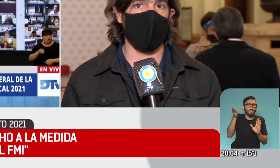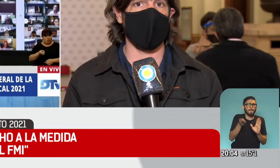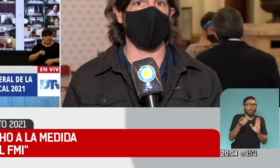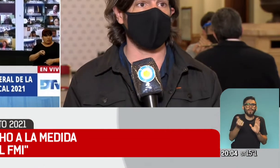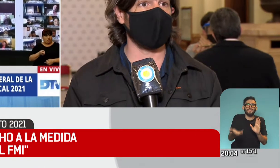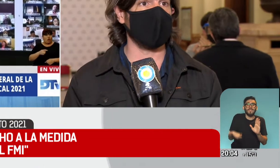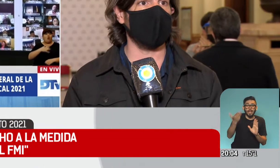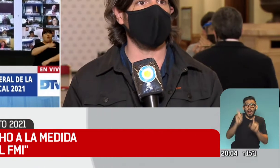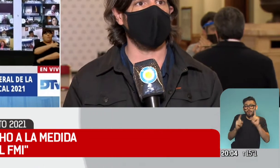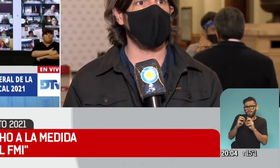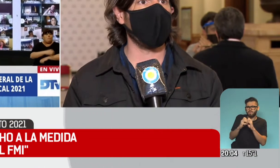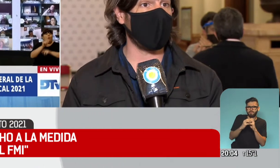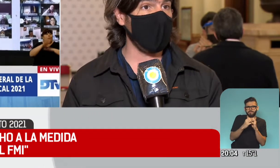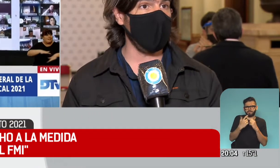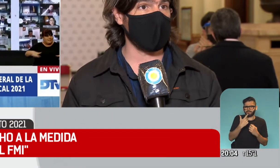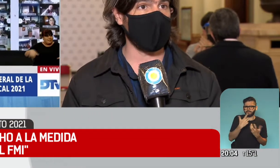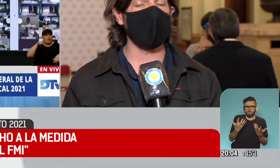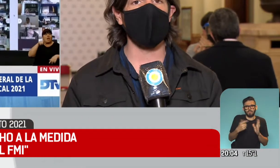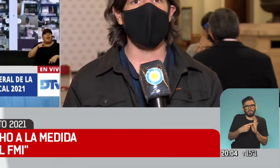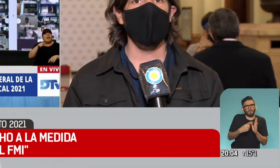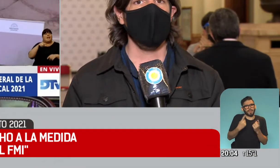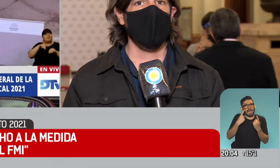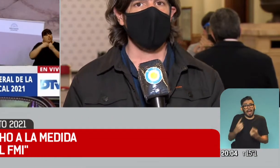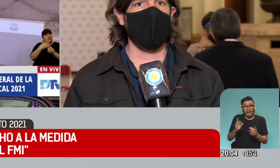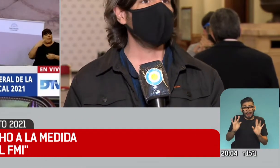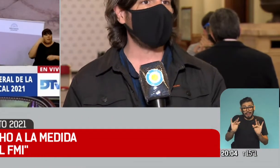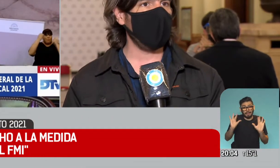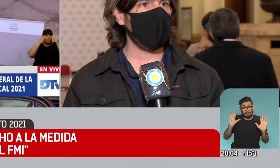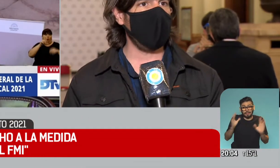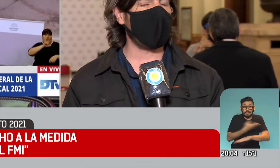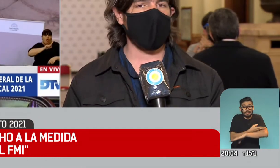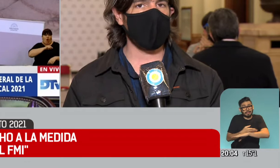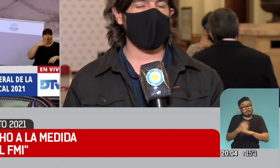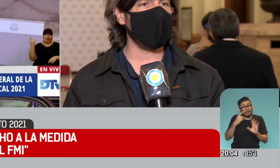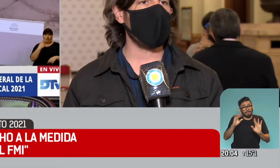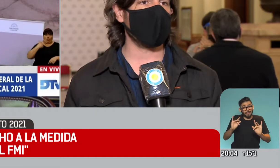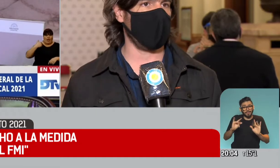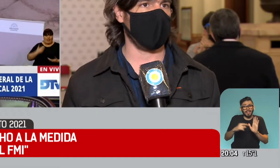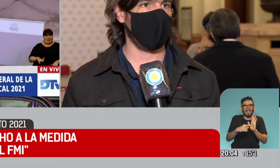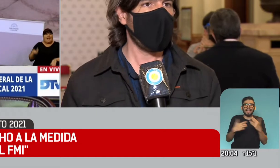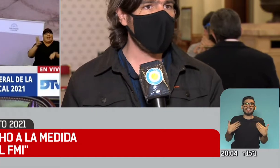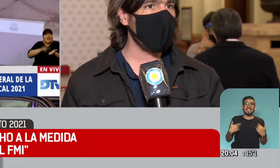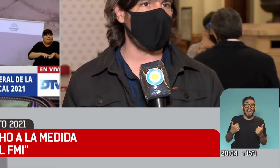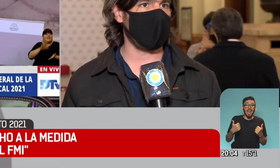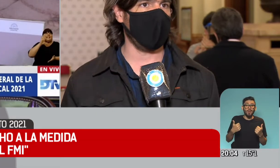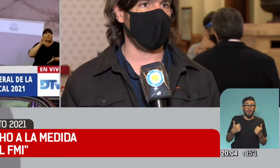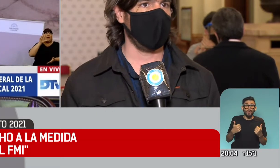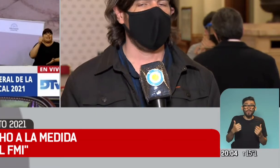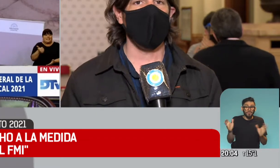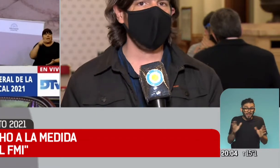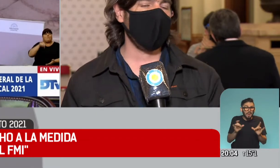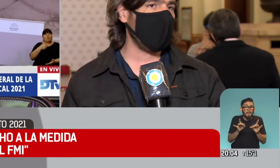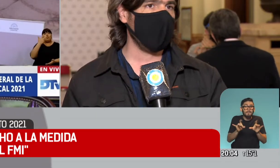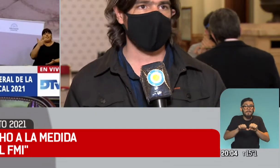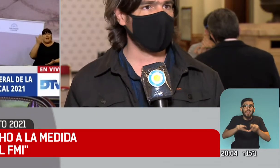la verdad que es bastante poco creíble ya a esta altura, en salud el recorte es de 10% en medio de la pandemia.